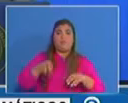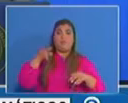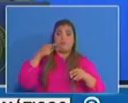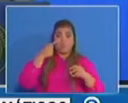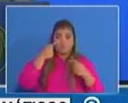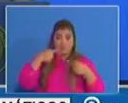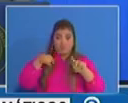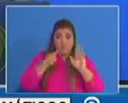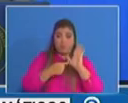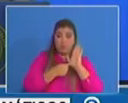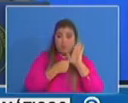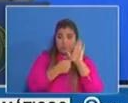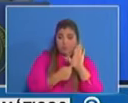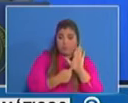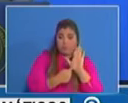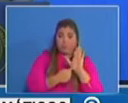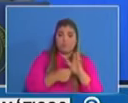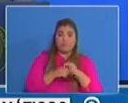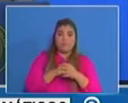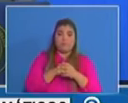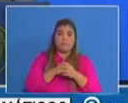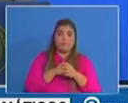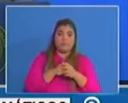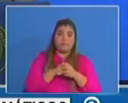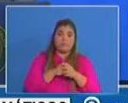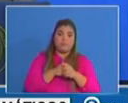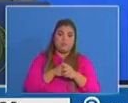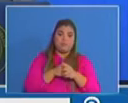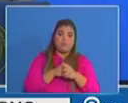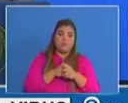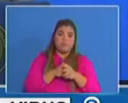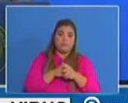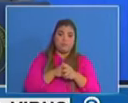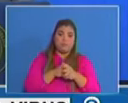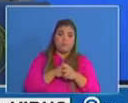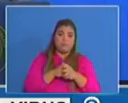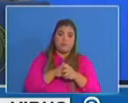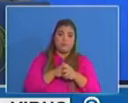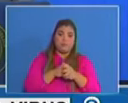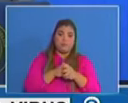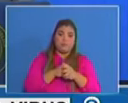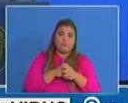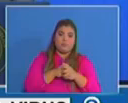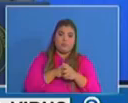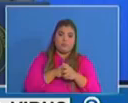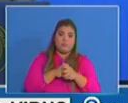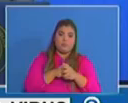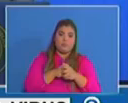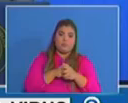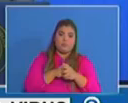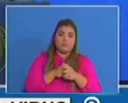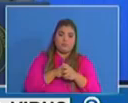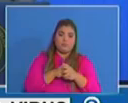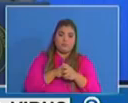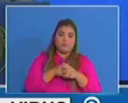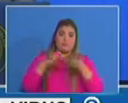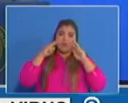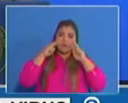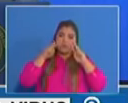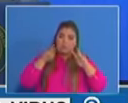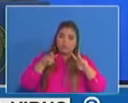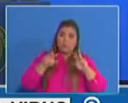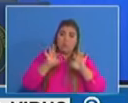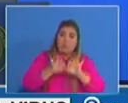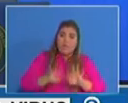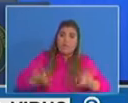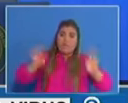observar es uno de los de los indicadores que hemos estado observando y que van a ser muy importante para